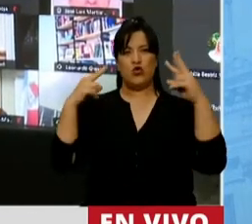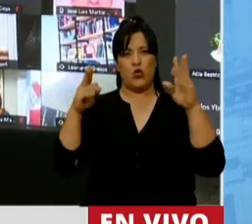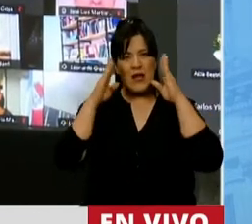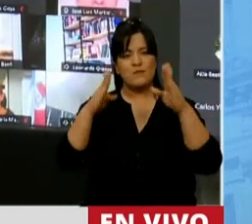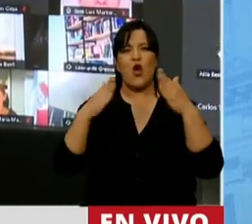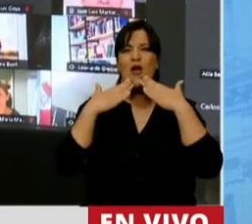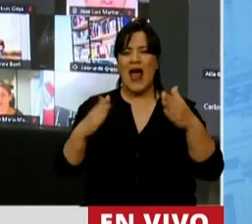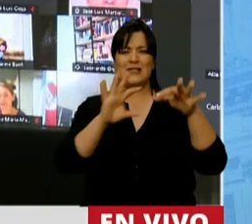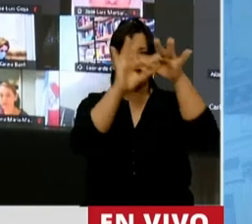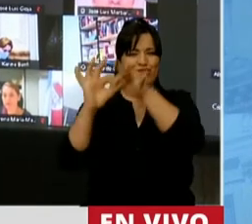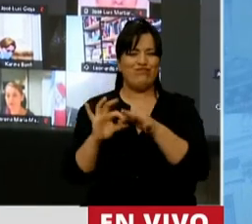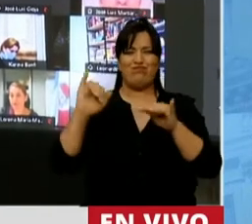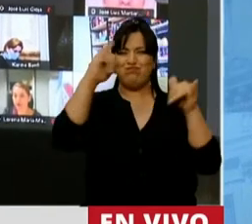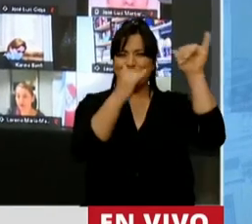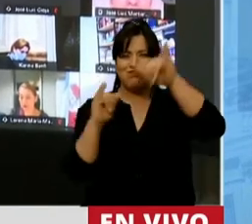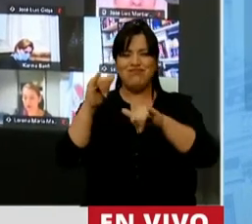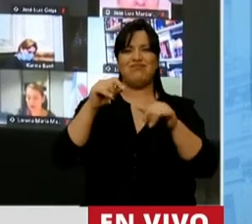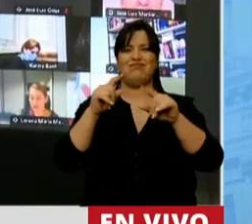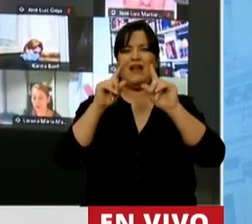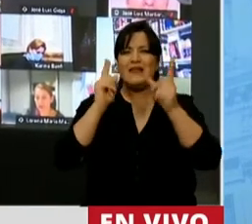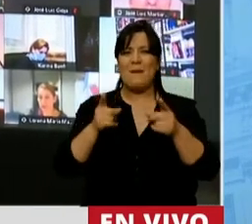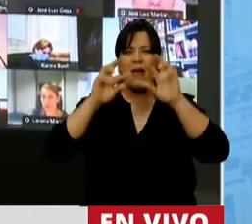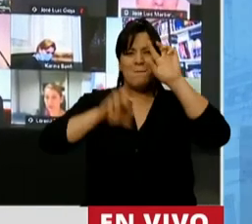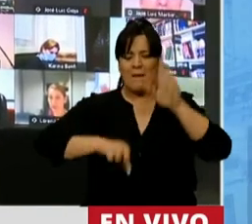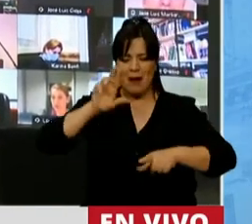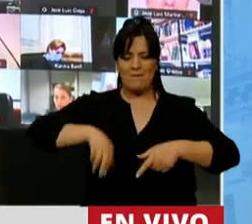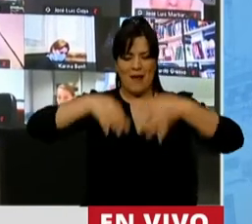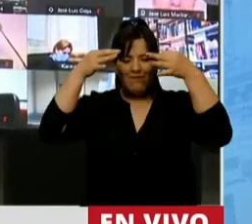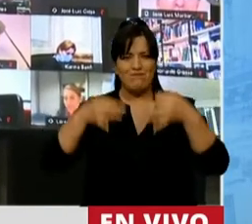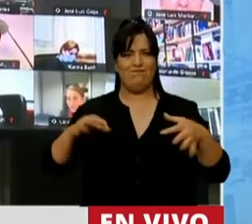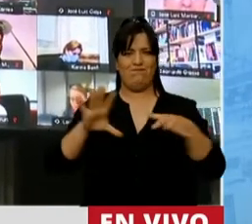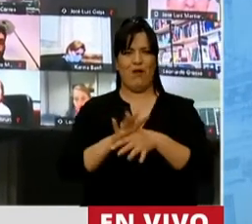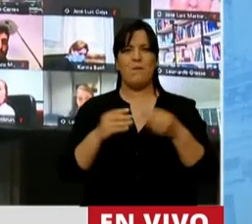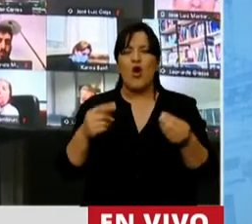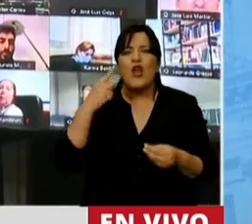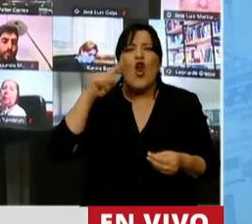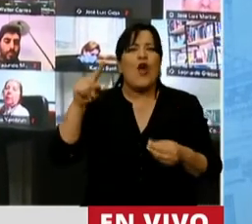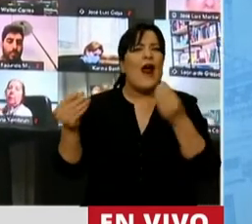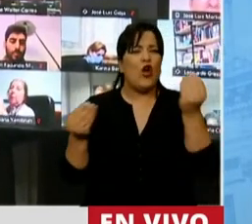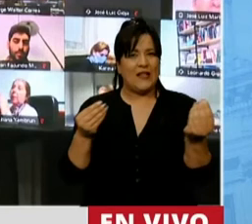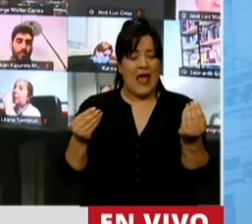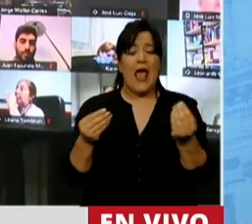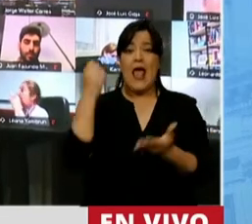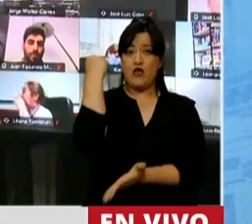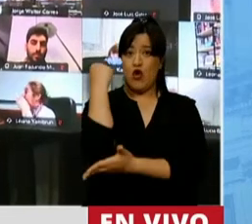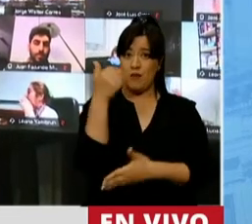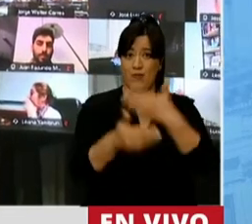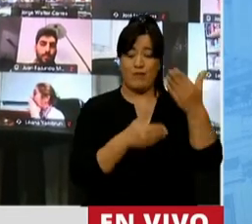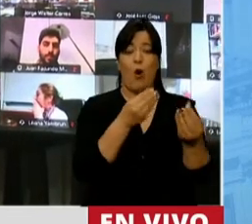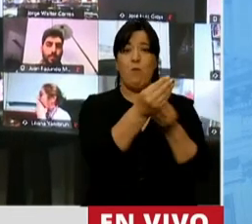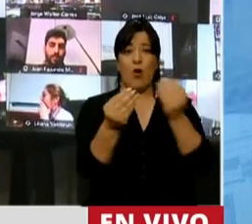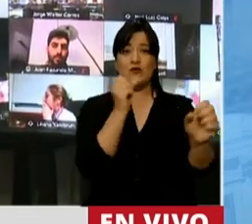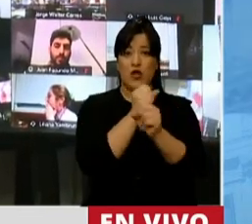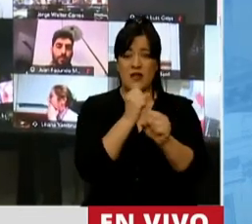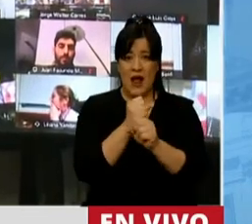la conectividad, la interconectividad y con políticas correctas que lograron no solo economía, puestos de